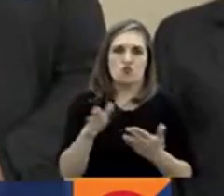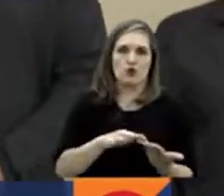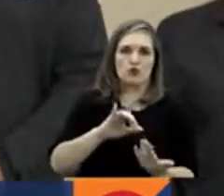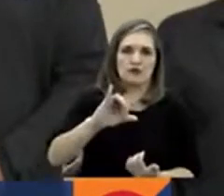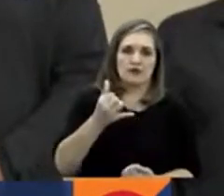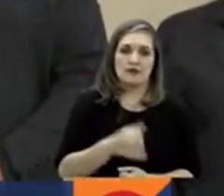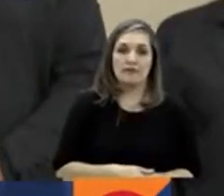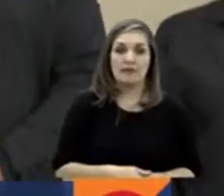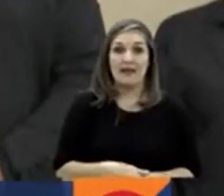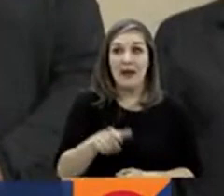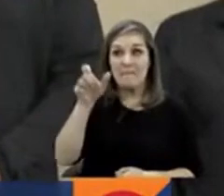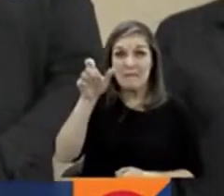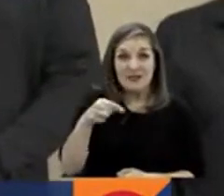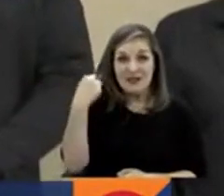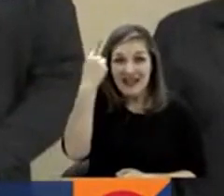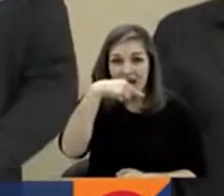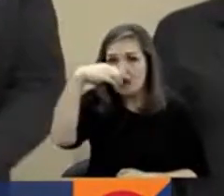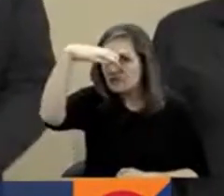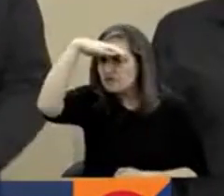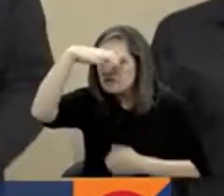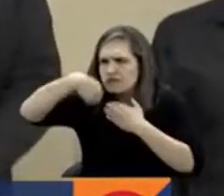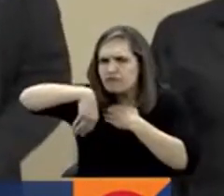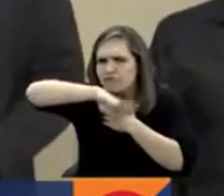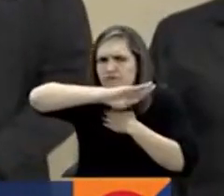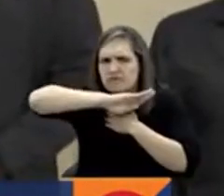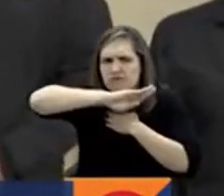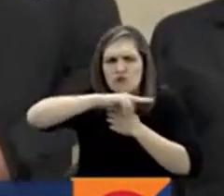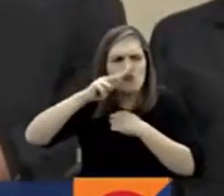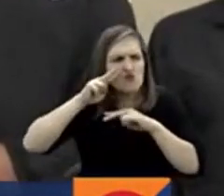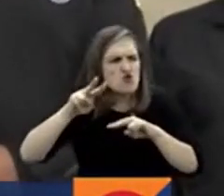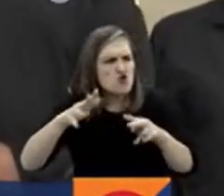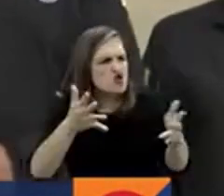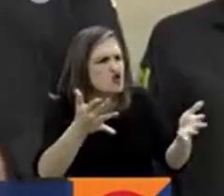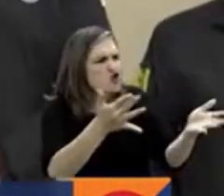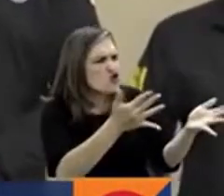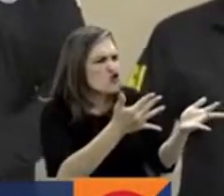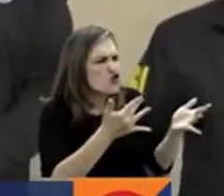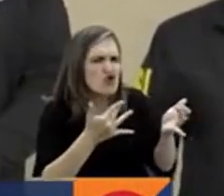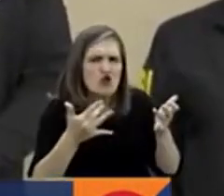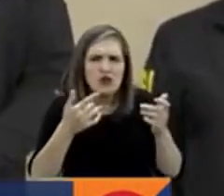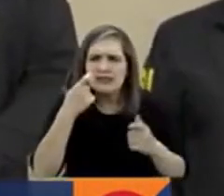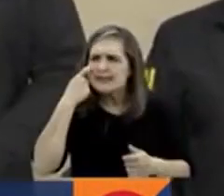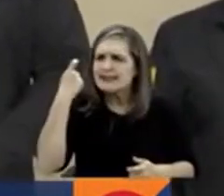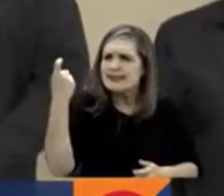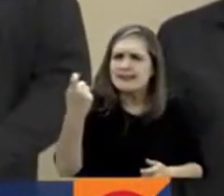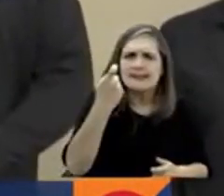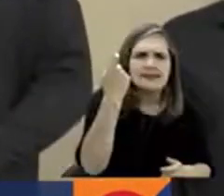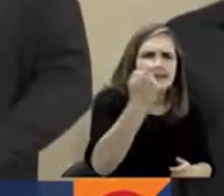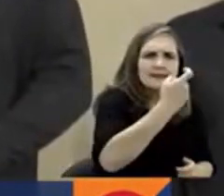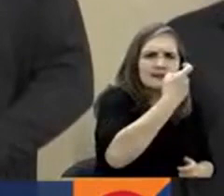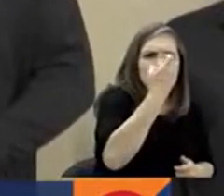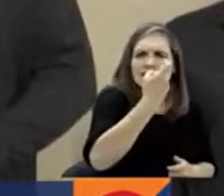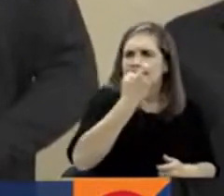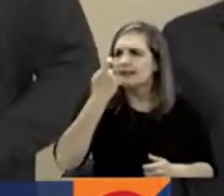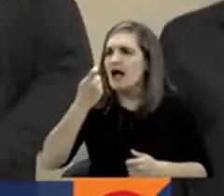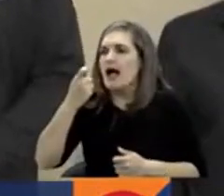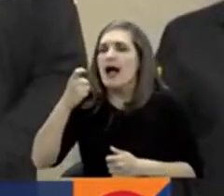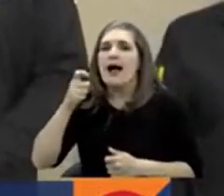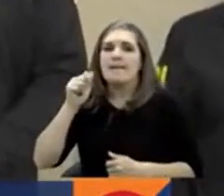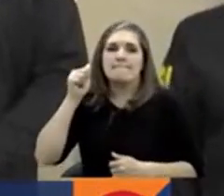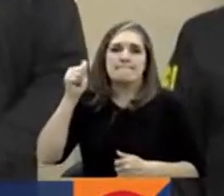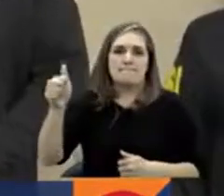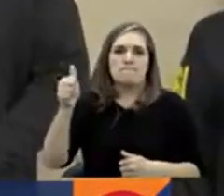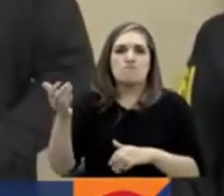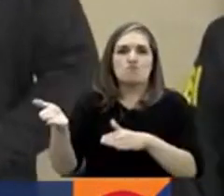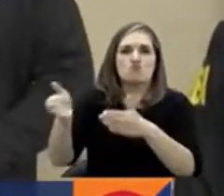El sospechoso en este incidente estaba ubicado afuera del campus de MSU y parece que ese sospechoso murió por una herida